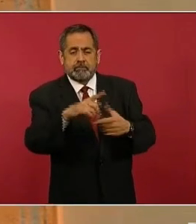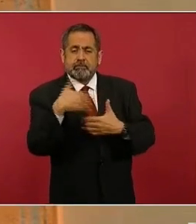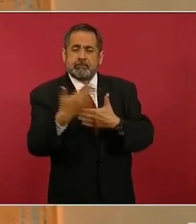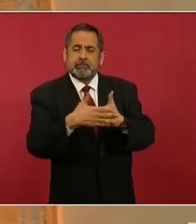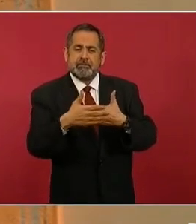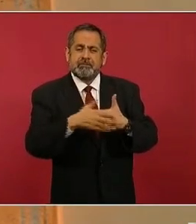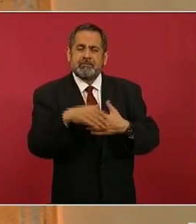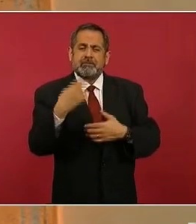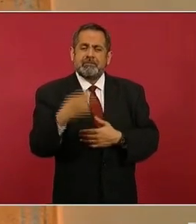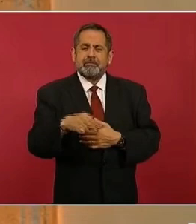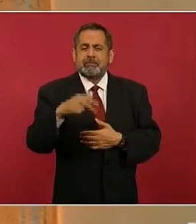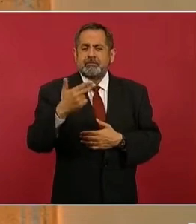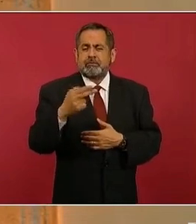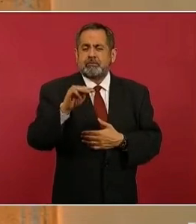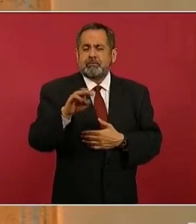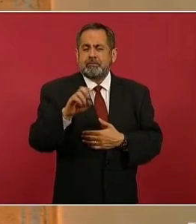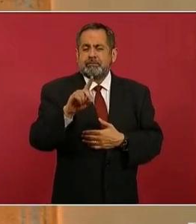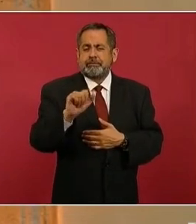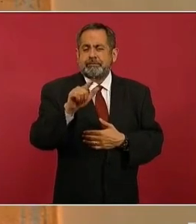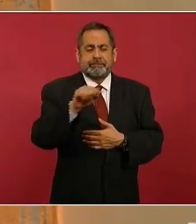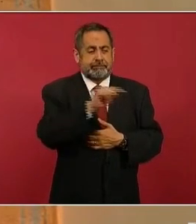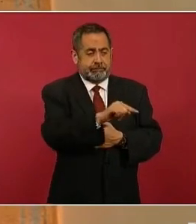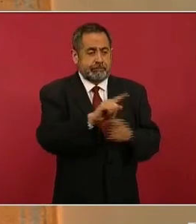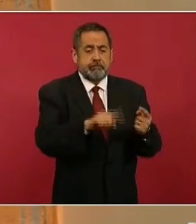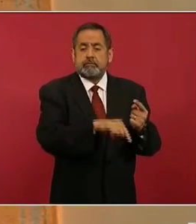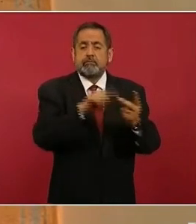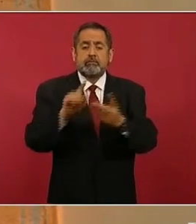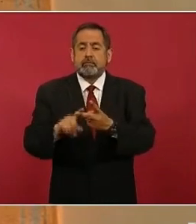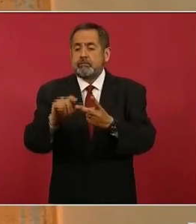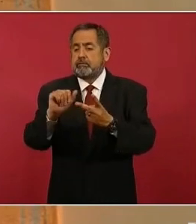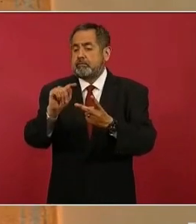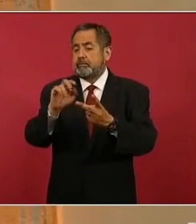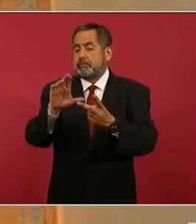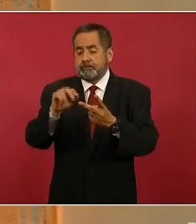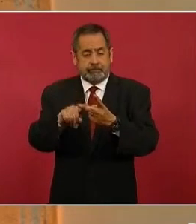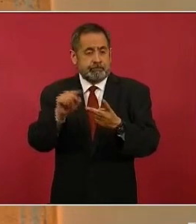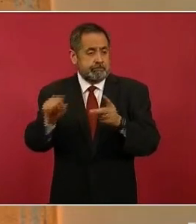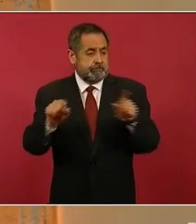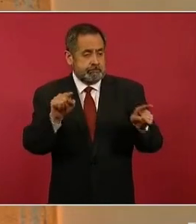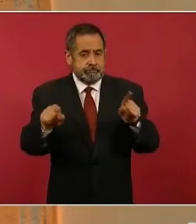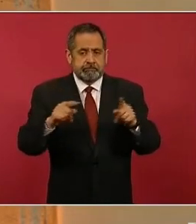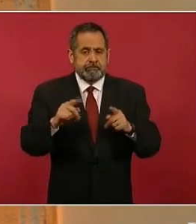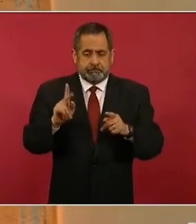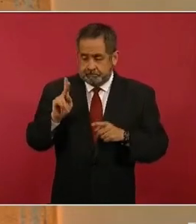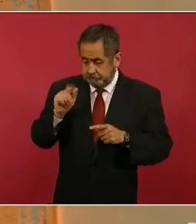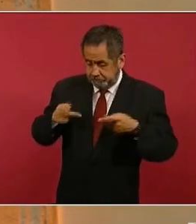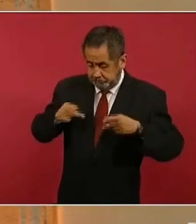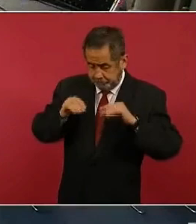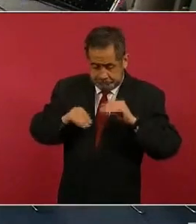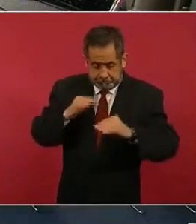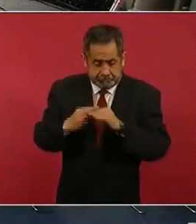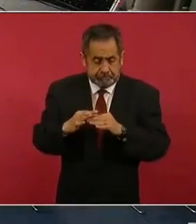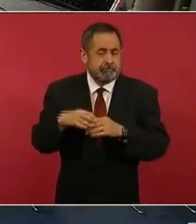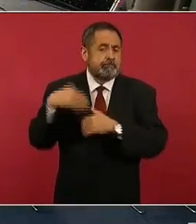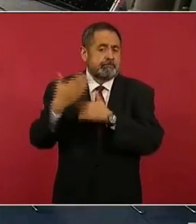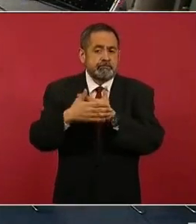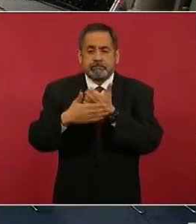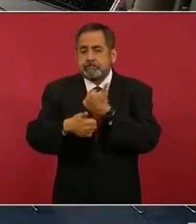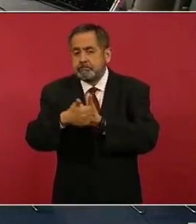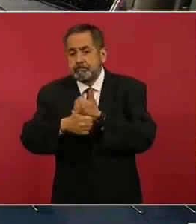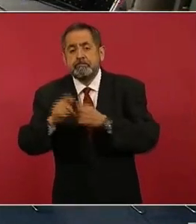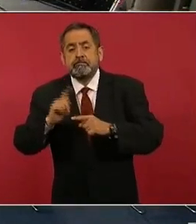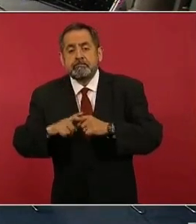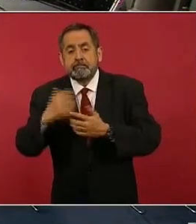y otro en San Salvador Atenco, está el proyecto conceptual concluido y en proceso de licitación para su construcción.